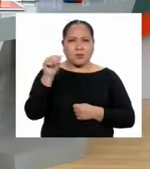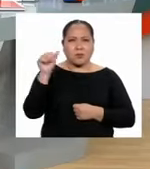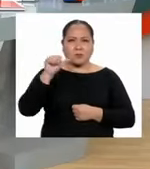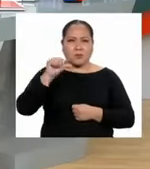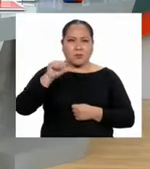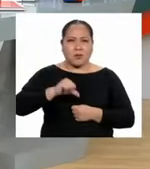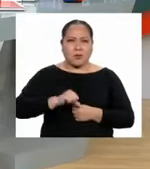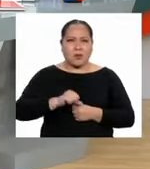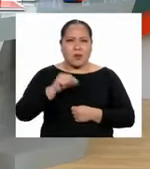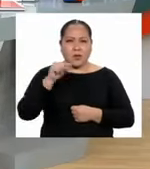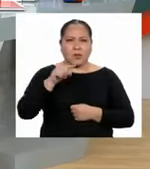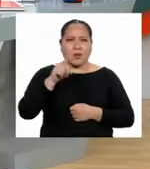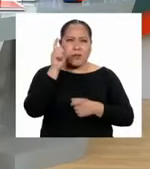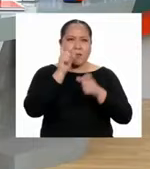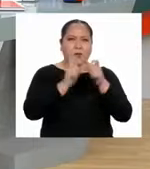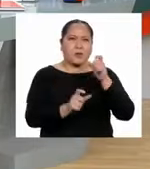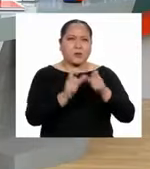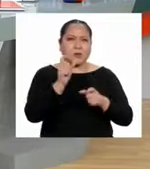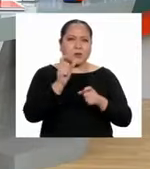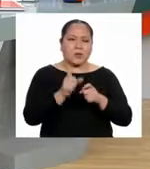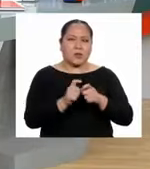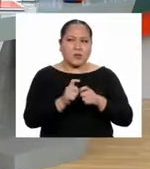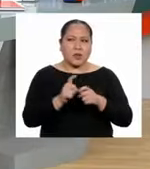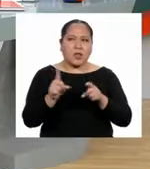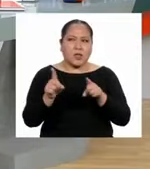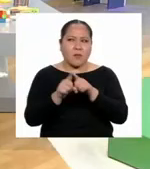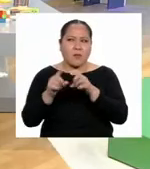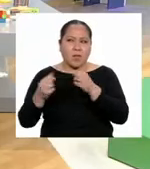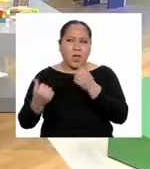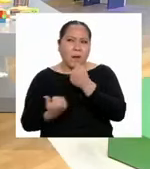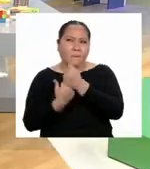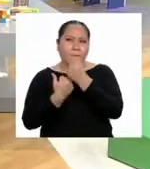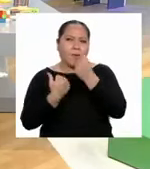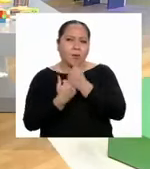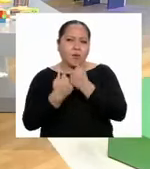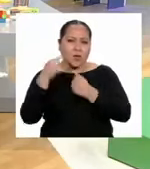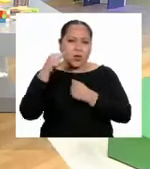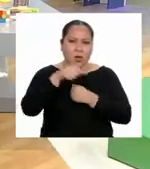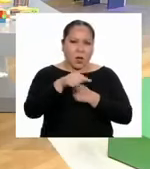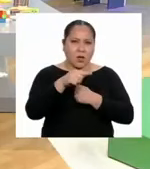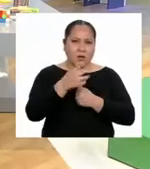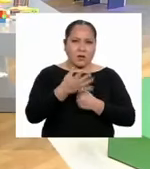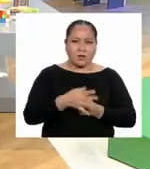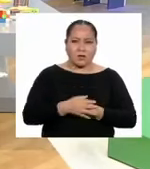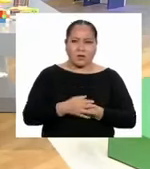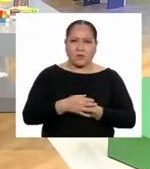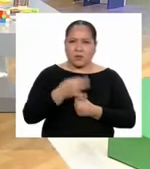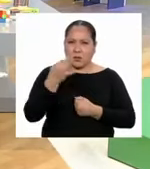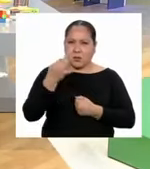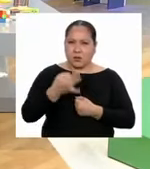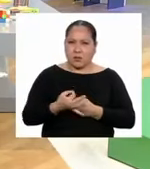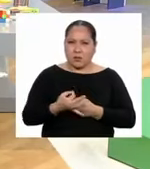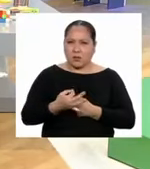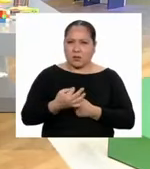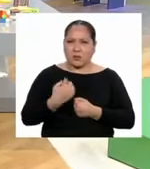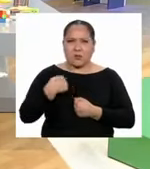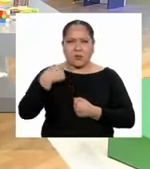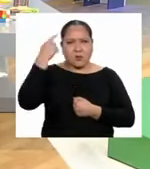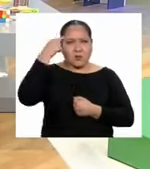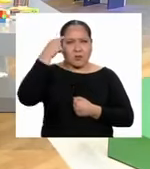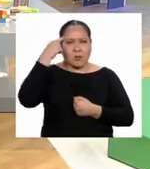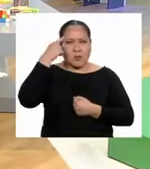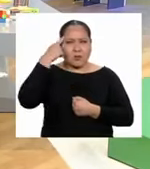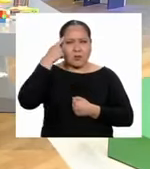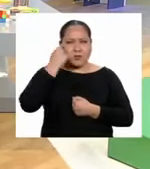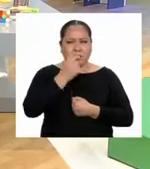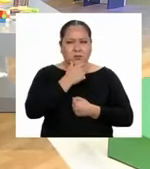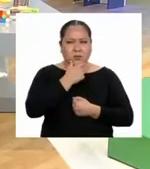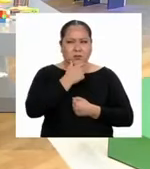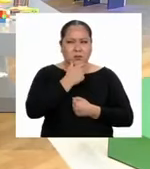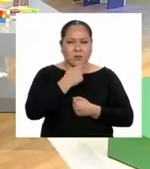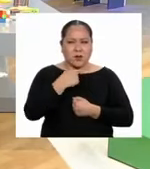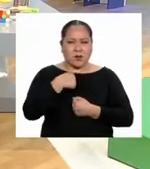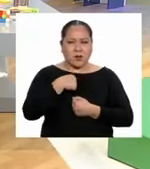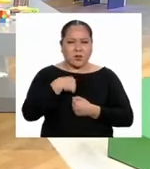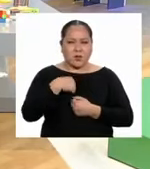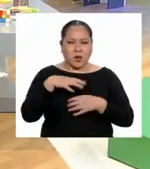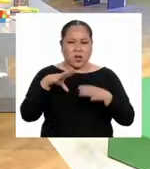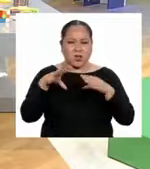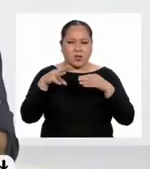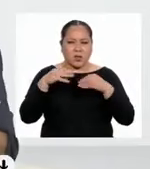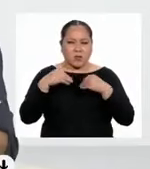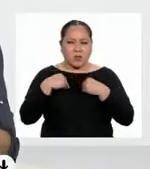personas que son cómplices de esos actos. ¿No cree? Me parece que yo he sido cómplice de un trato